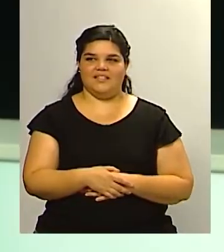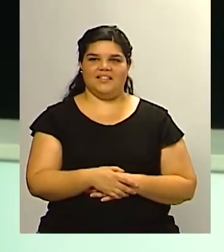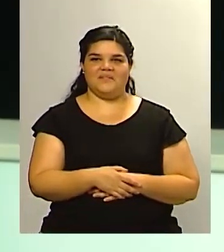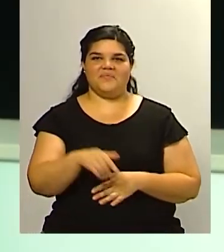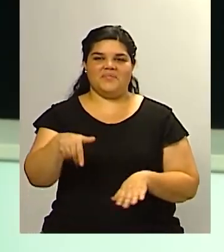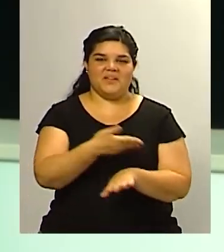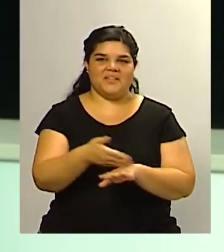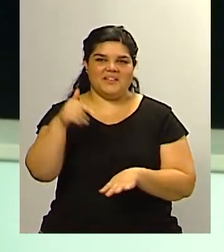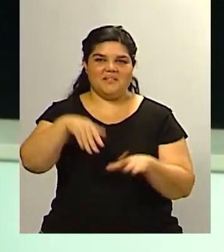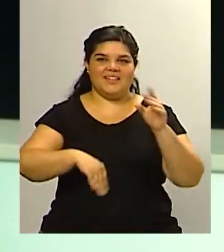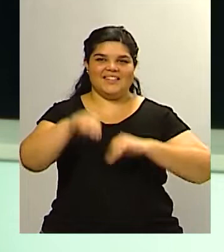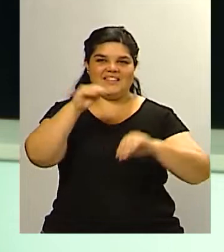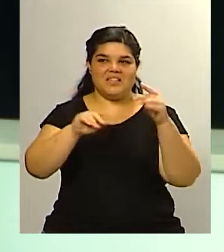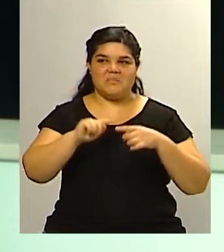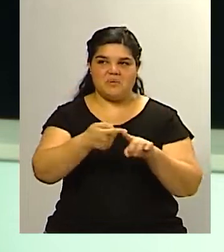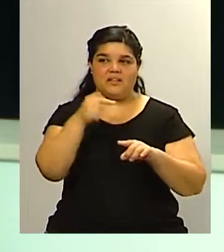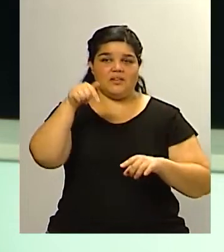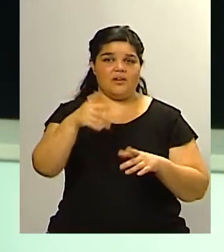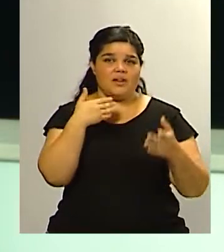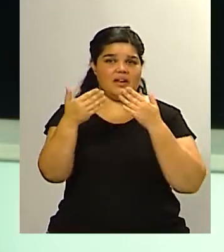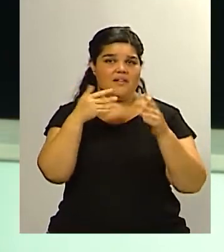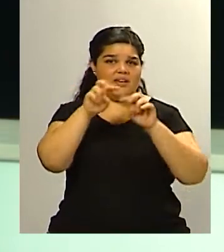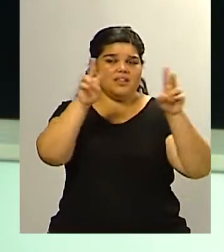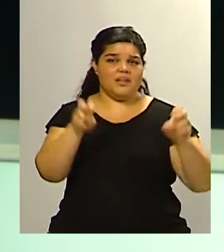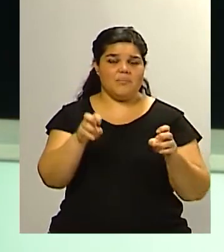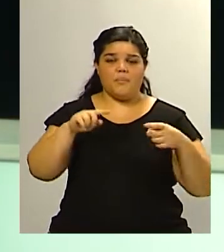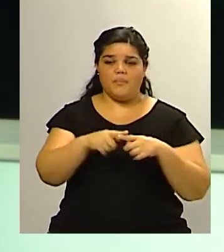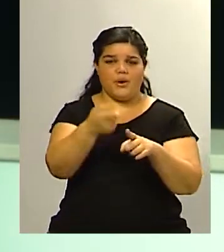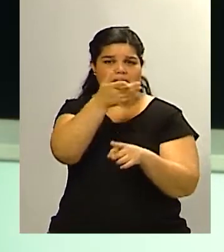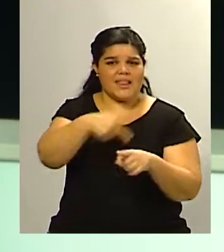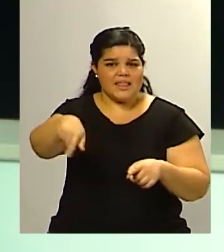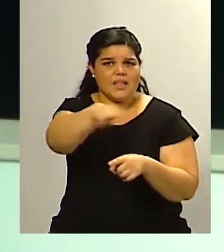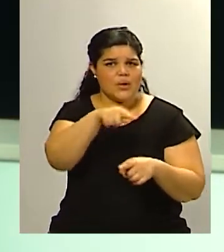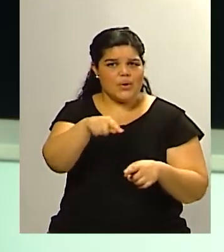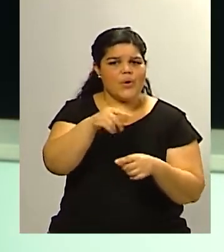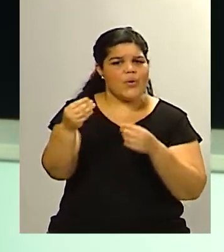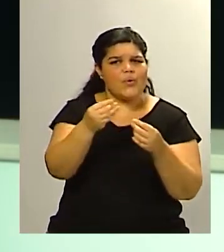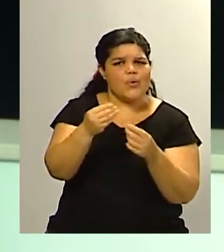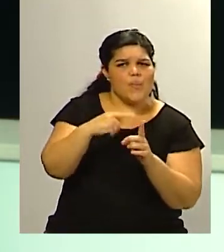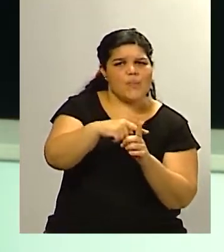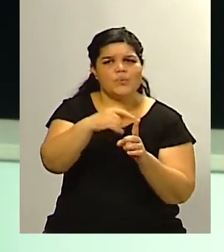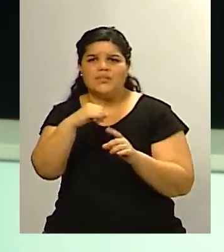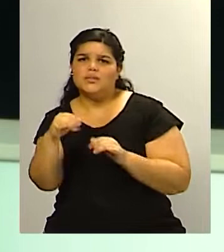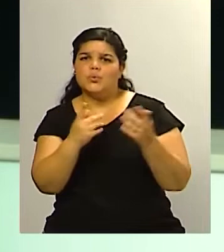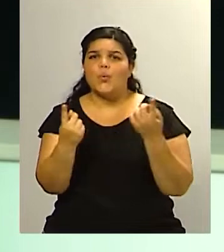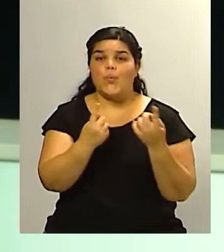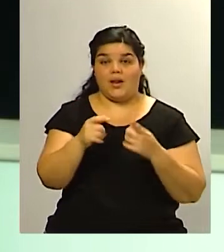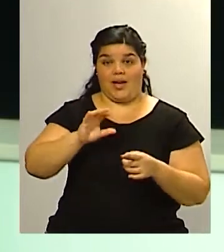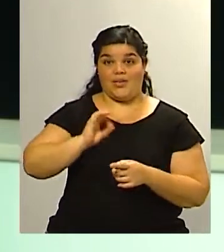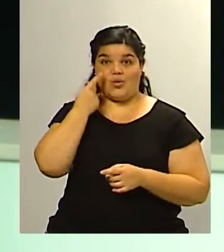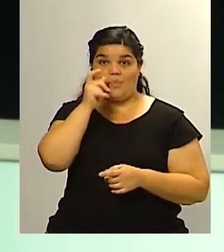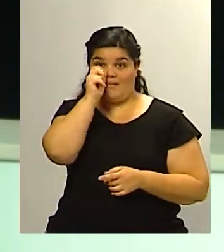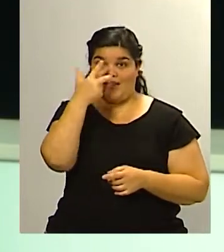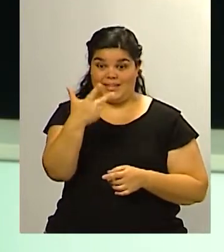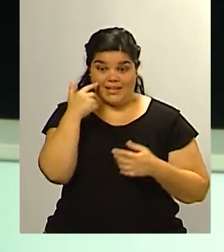Seguimos aquí en chat político hablando de la imagen de los políticos pensando también ya en el 2023 y seguimos hablando con Gustavo Córdoba que